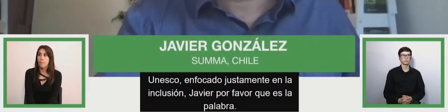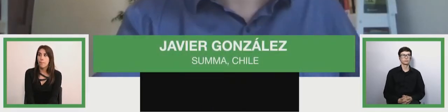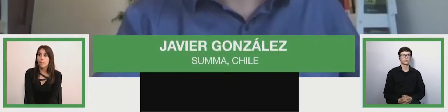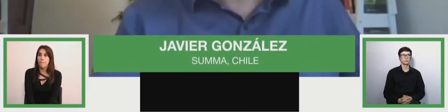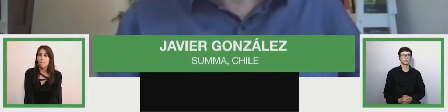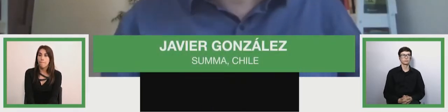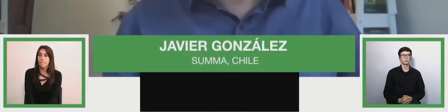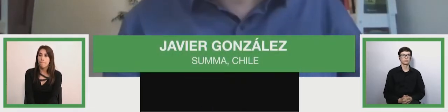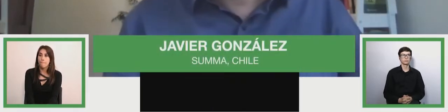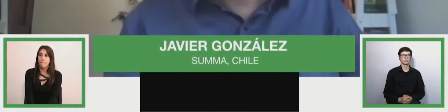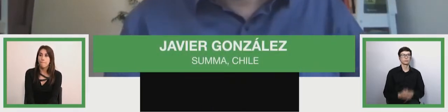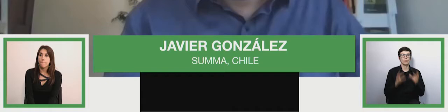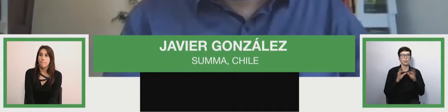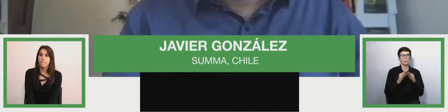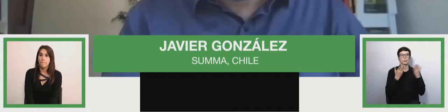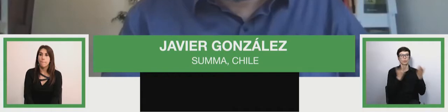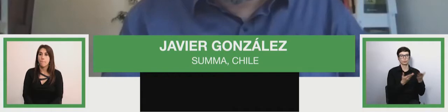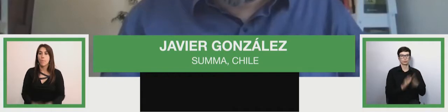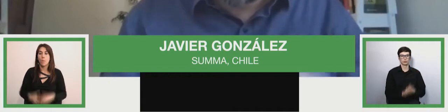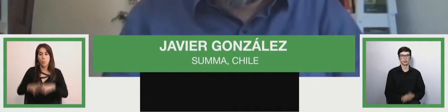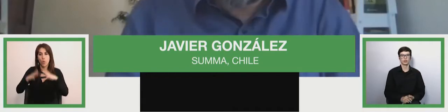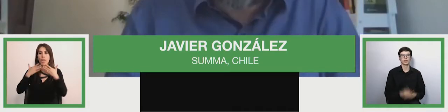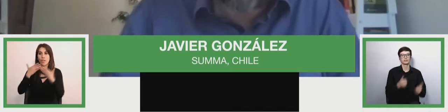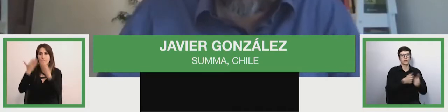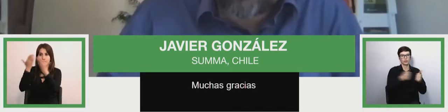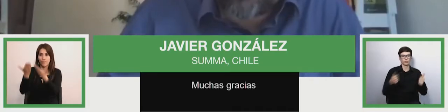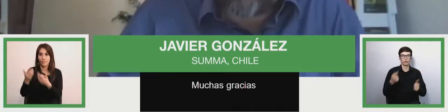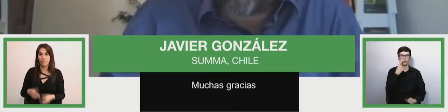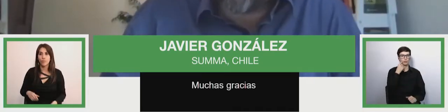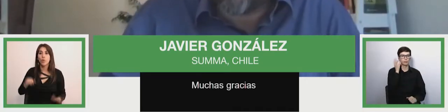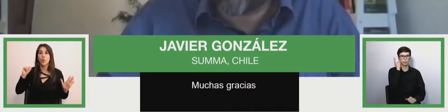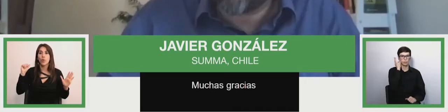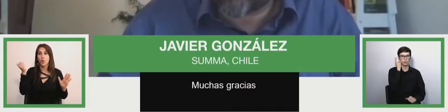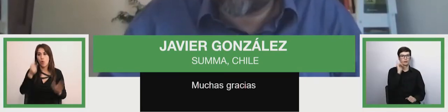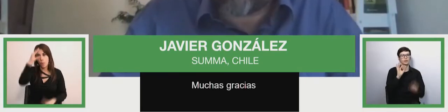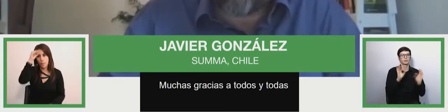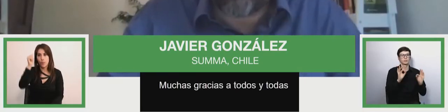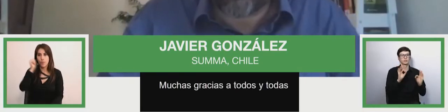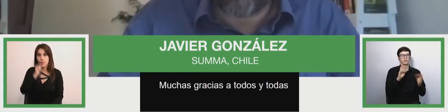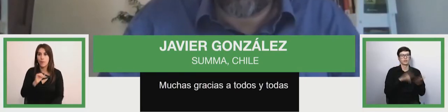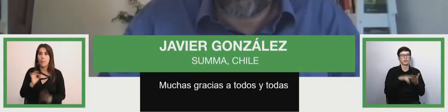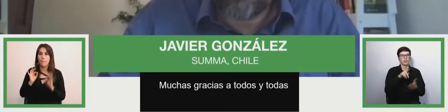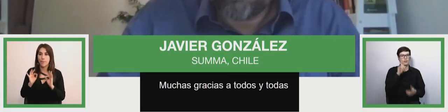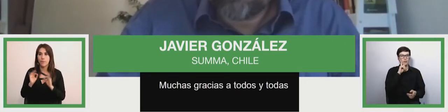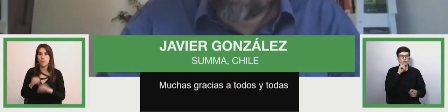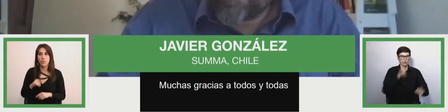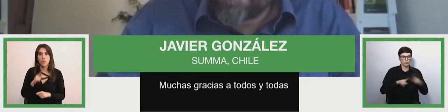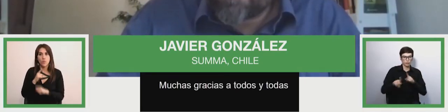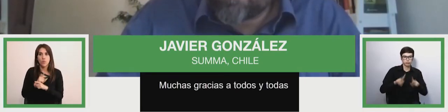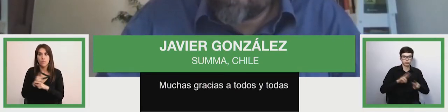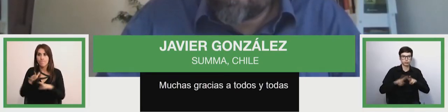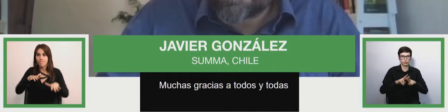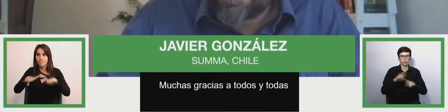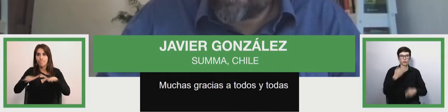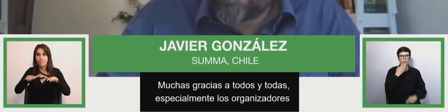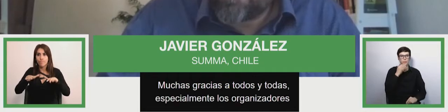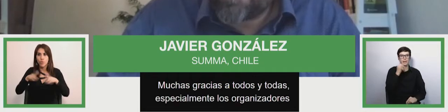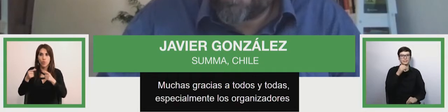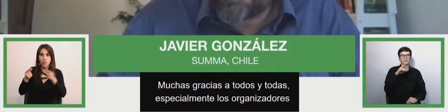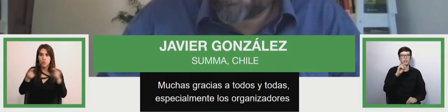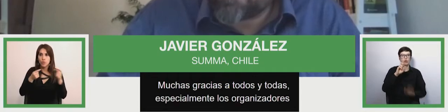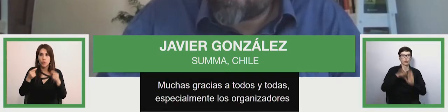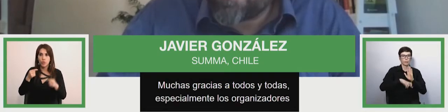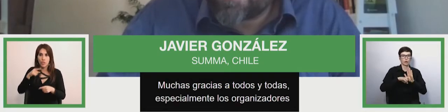Muchas gracias a todos y todas, especialmente a los organizadores y al proyecto CERO,